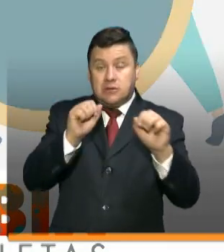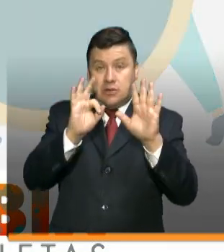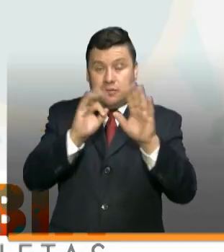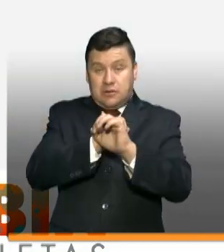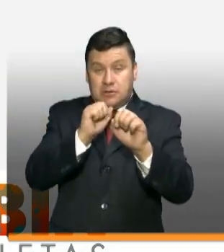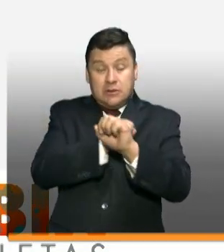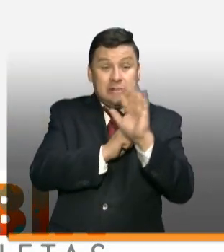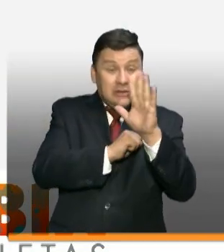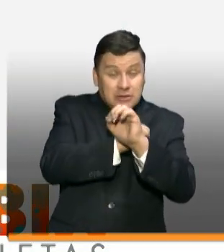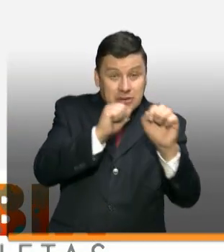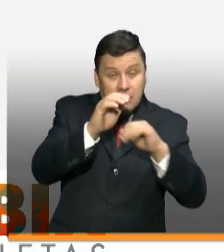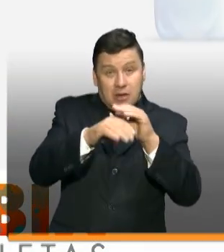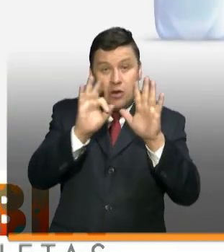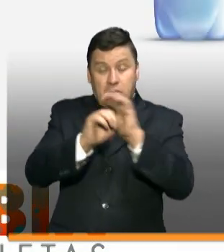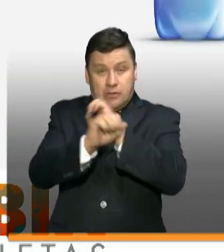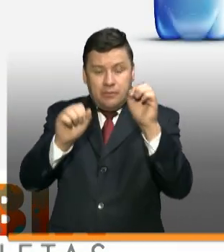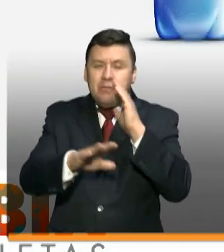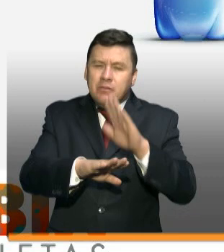mañana.